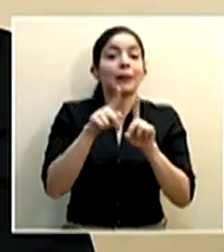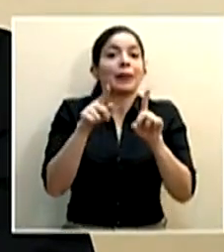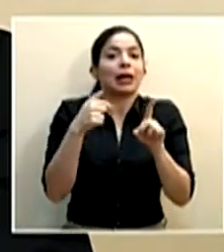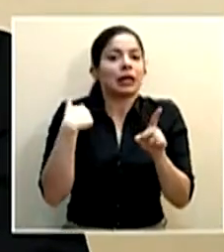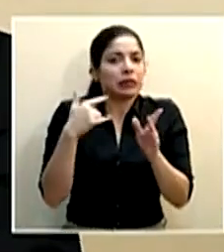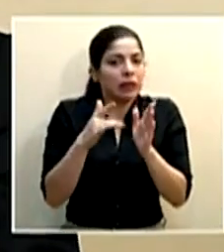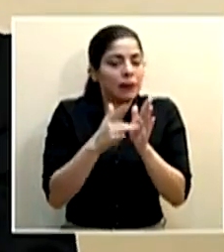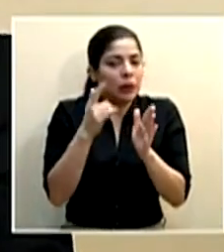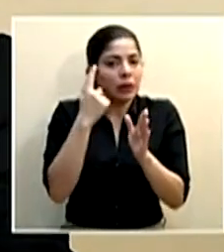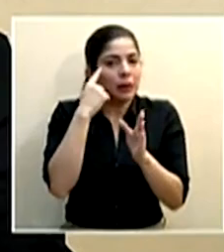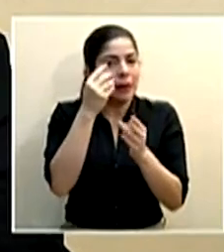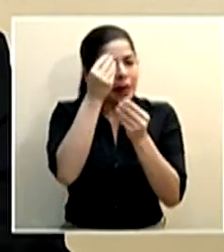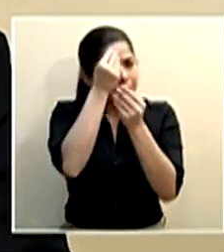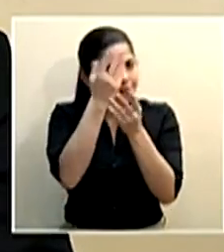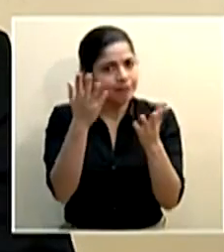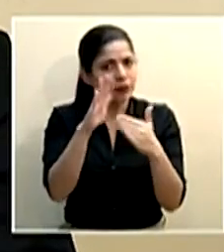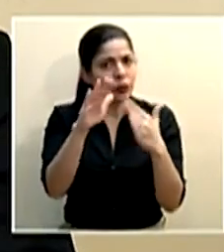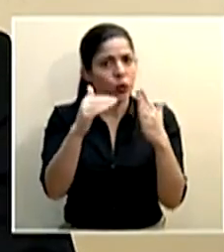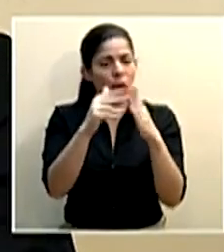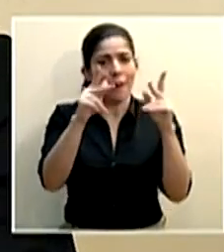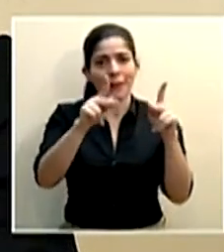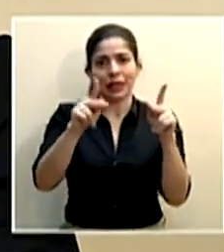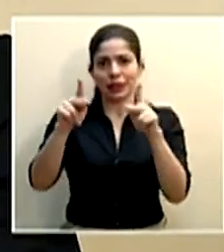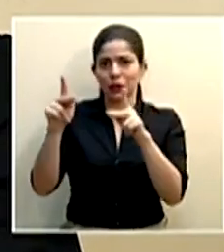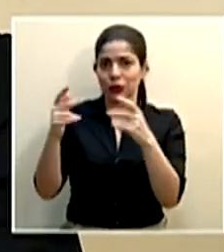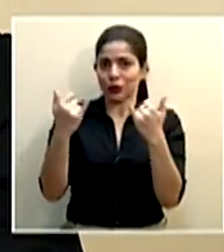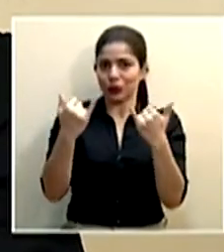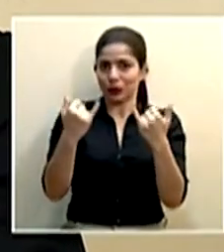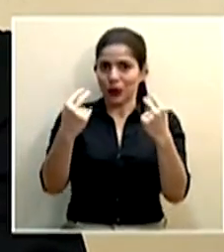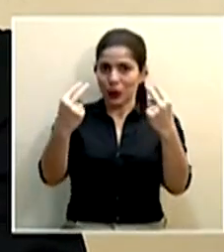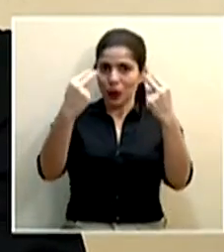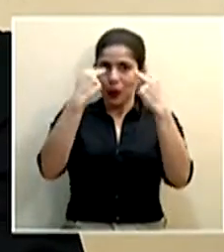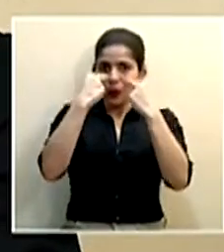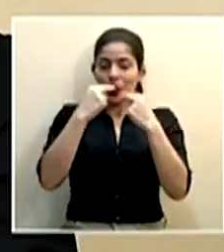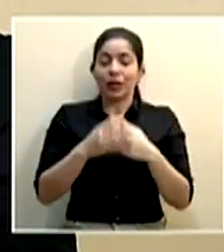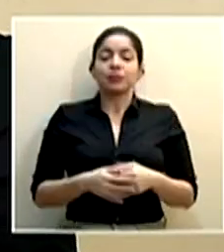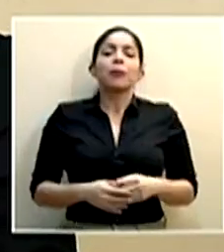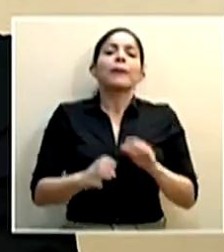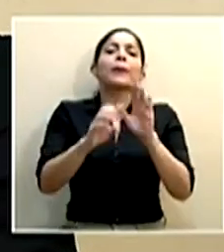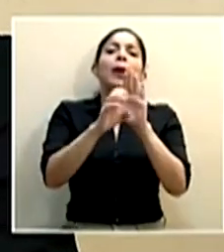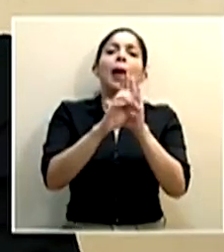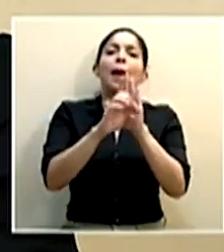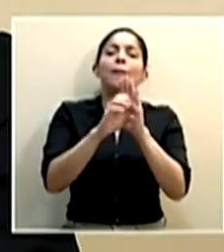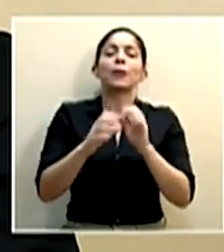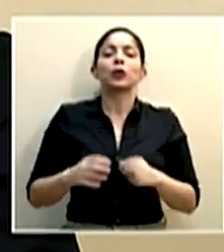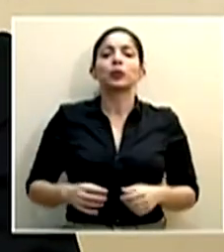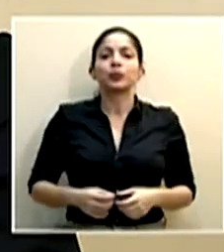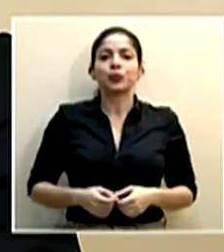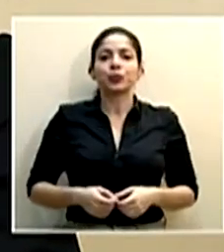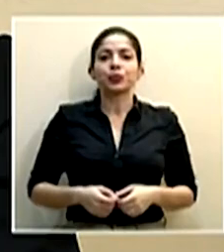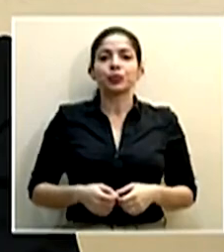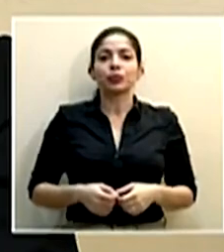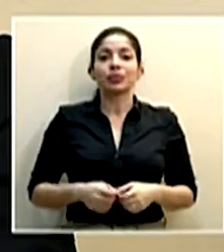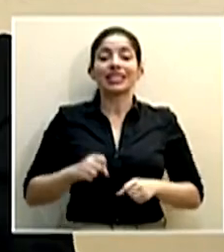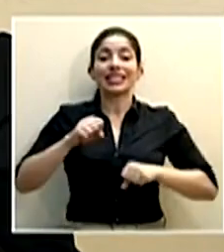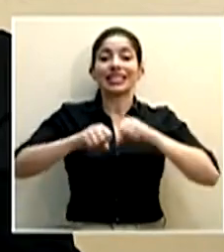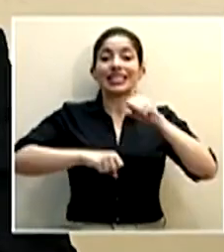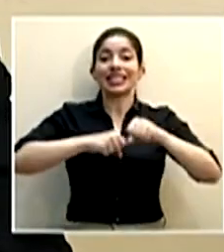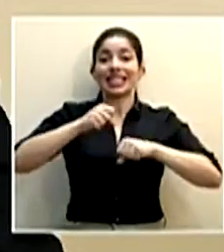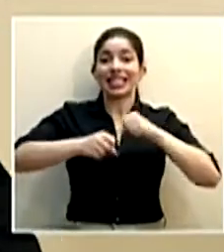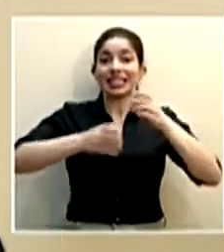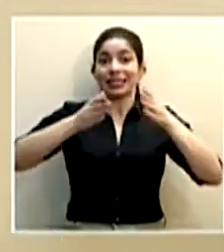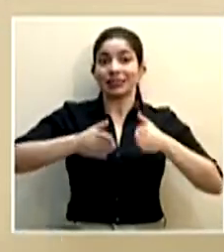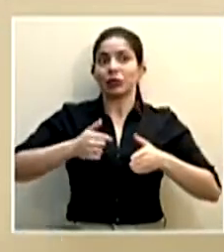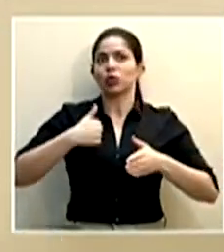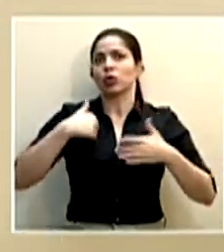dar un mensaje a toda la gente que nos está viendo. Por ejemplo, en el caso de los... de ciclismo, que yo